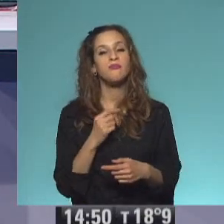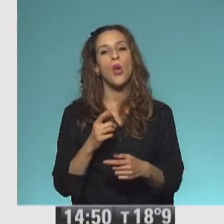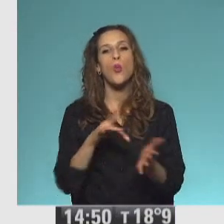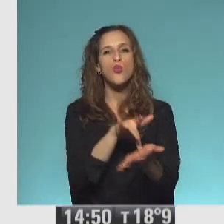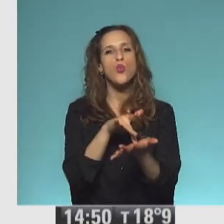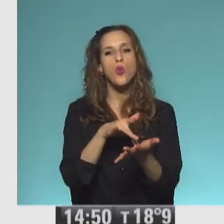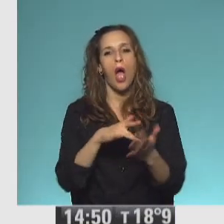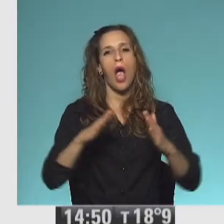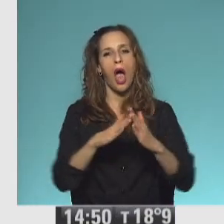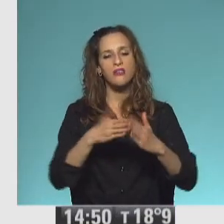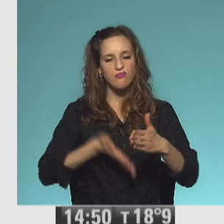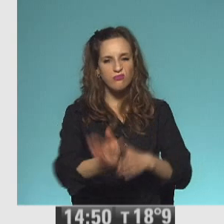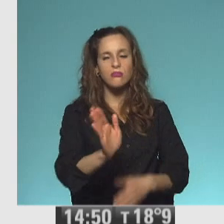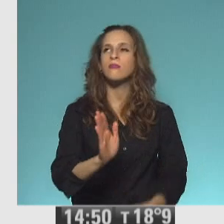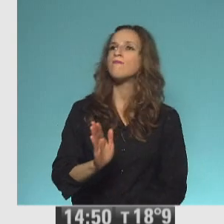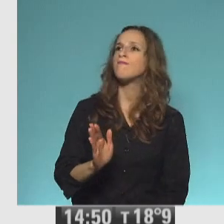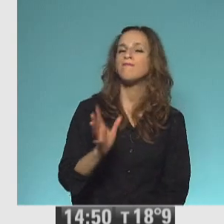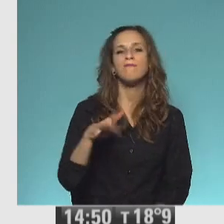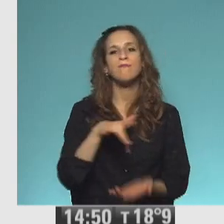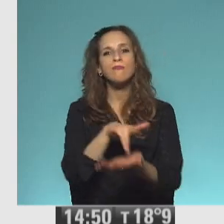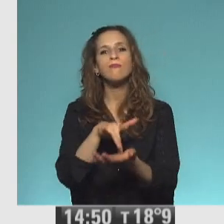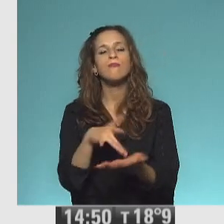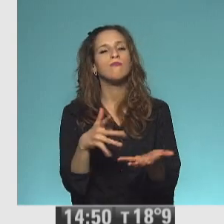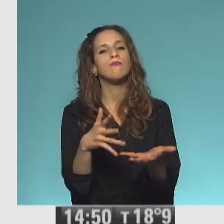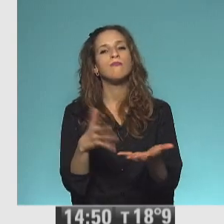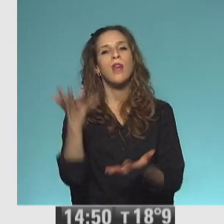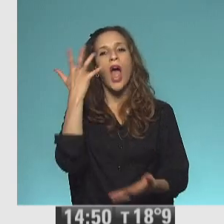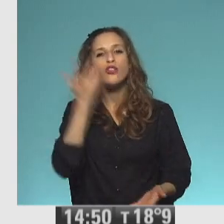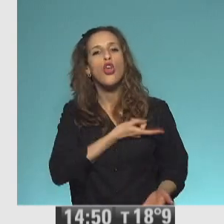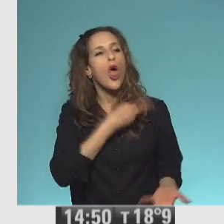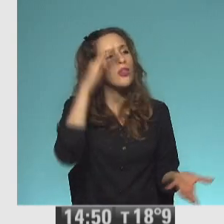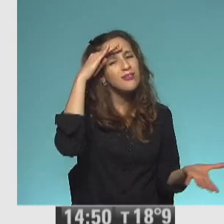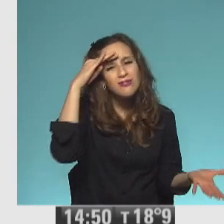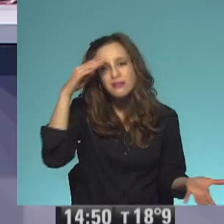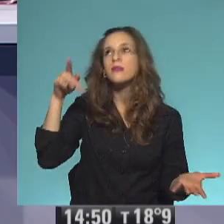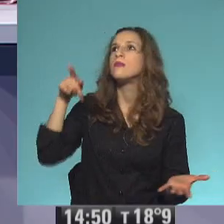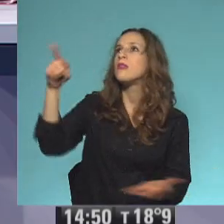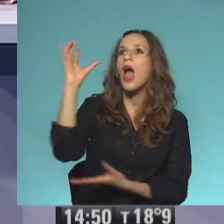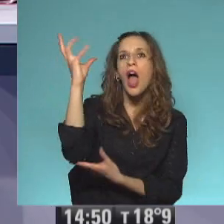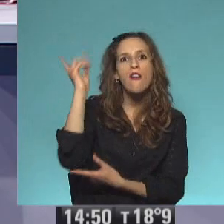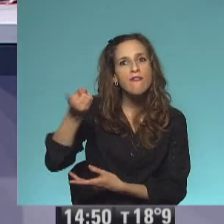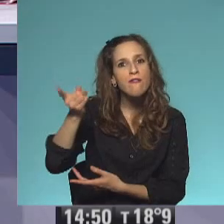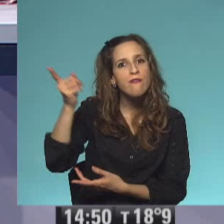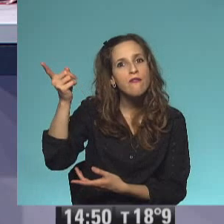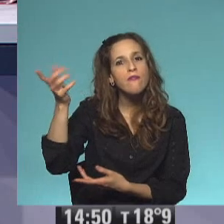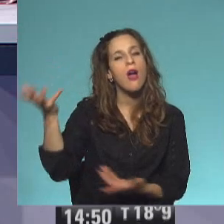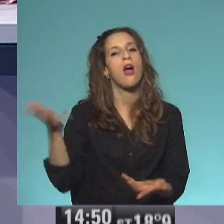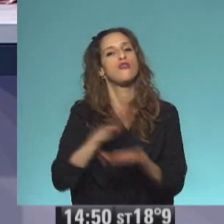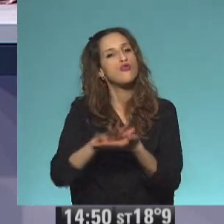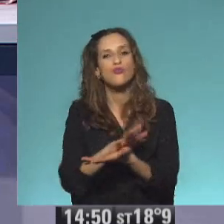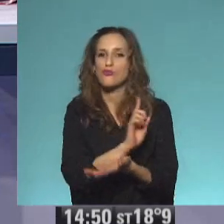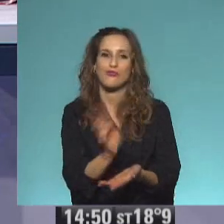Winnie estaba preocupada. Quería a Wilbur y no soportaba que estuviera triste. Entonces, en realidad, tampoco funcionó para Winnie.